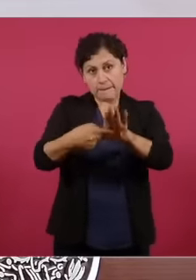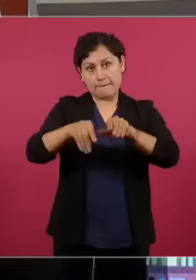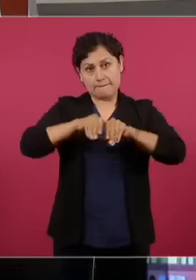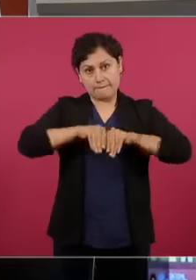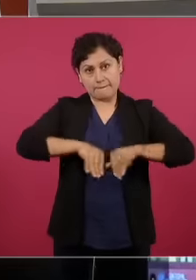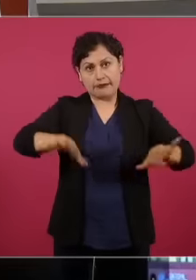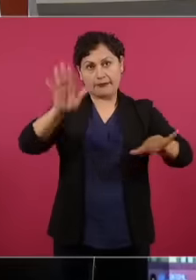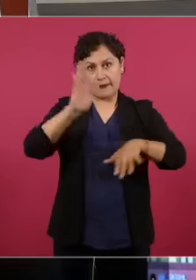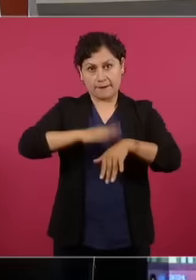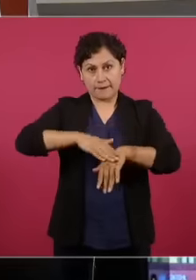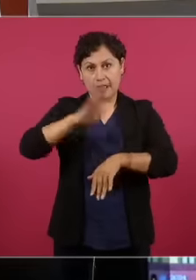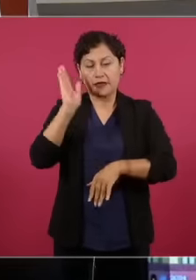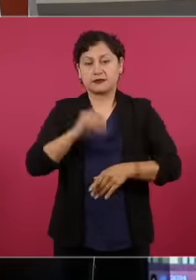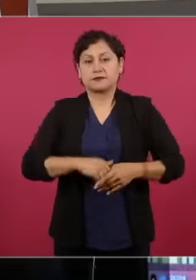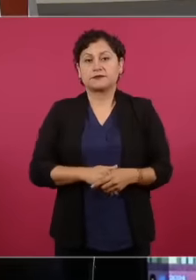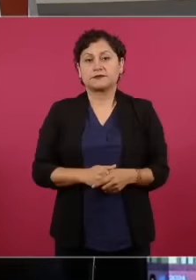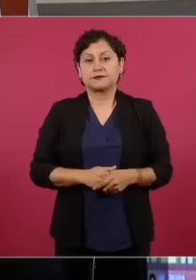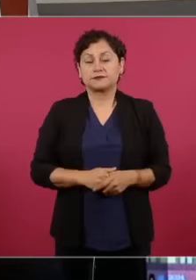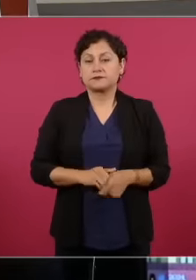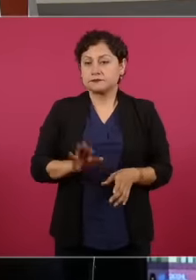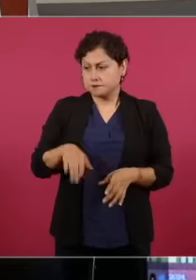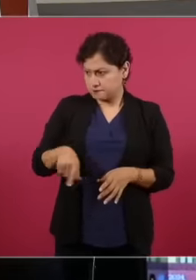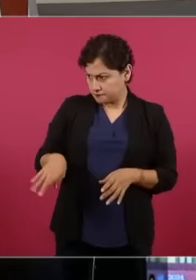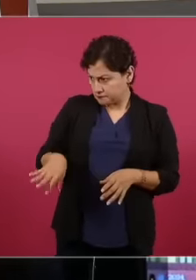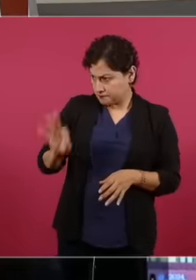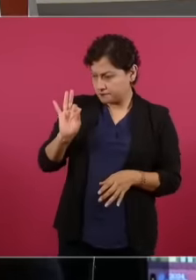A ver si Está por ahí